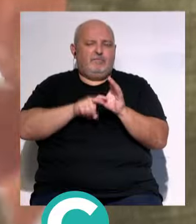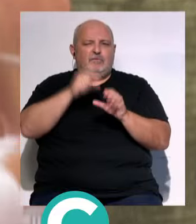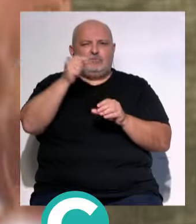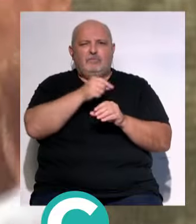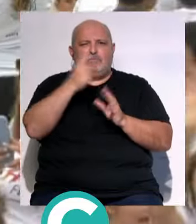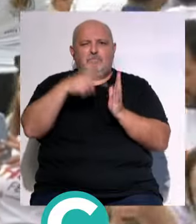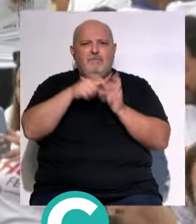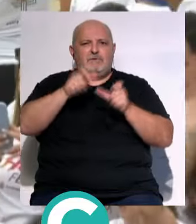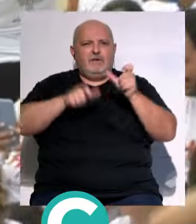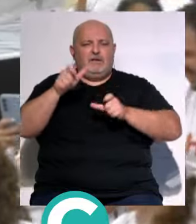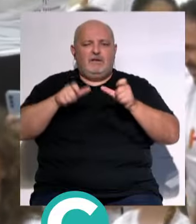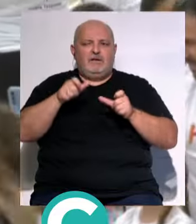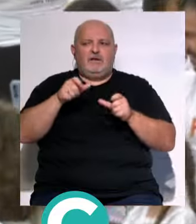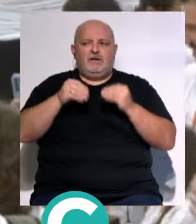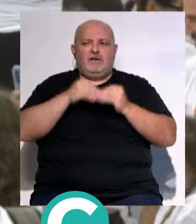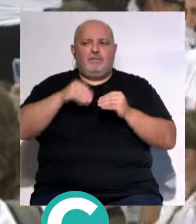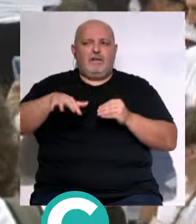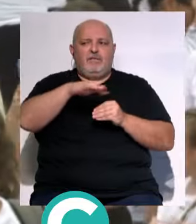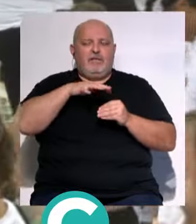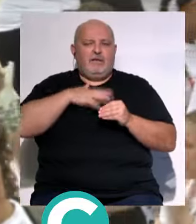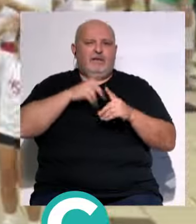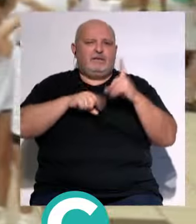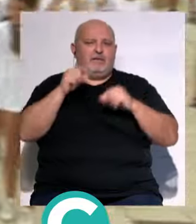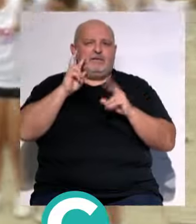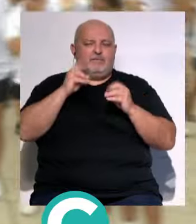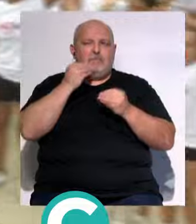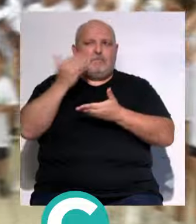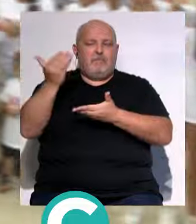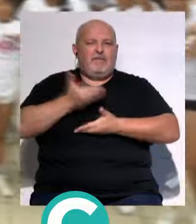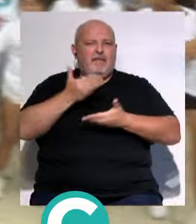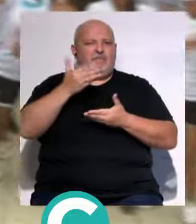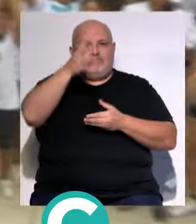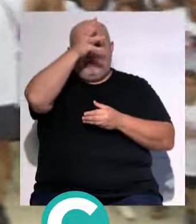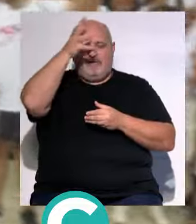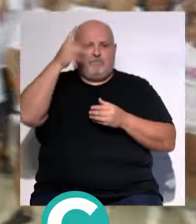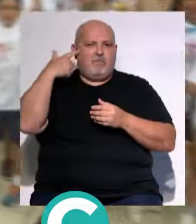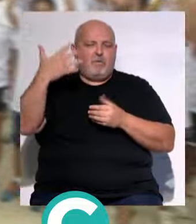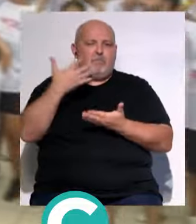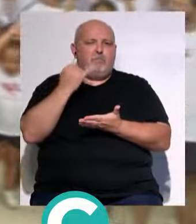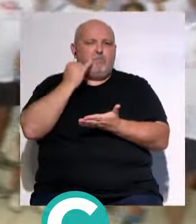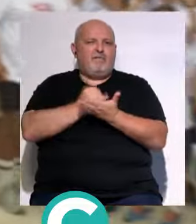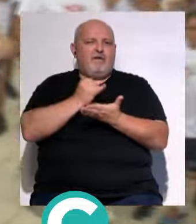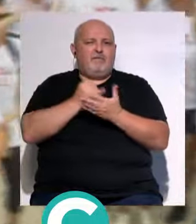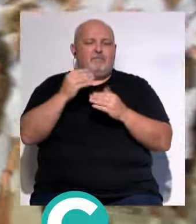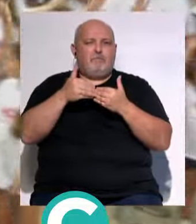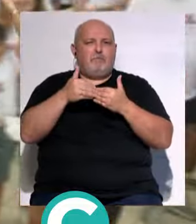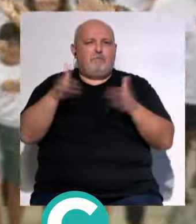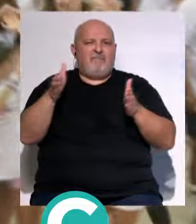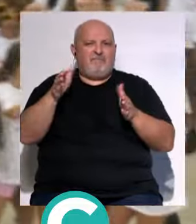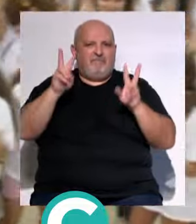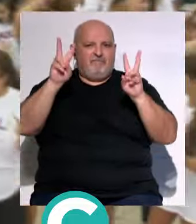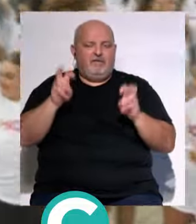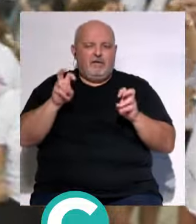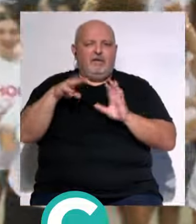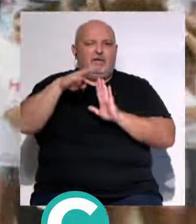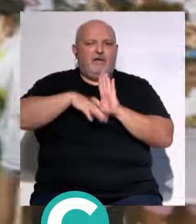total de mil personas... ...se reunieron en la Plaza de la Estrella... ...para dar la bienvenida al verano... ...en una popular prueba... ...que dio el pistoletazo de salida...